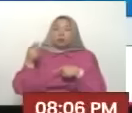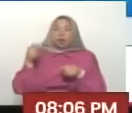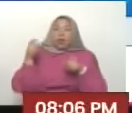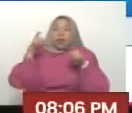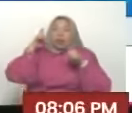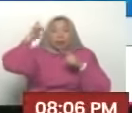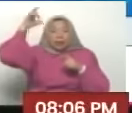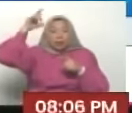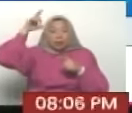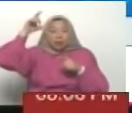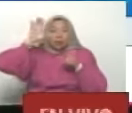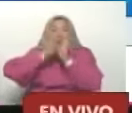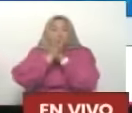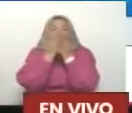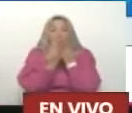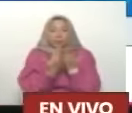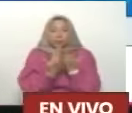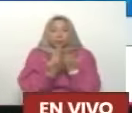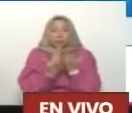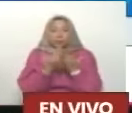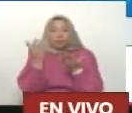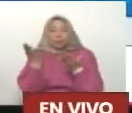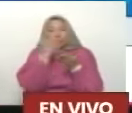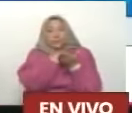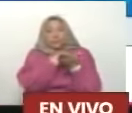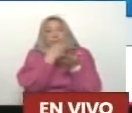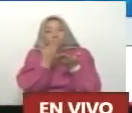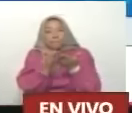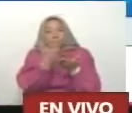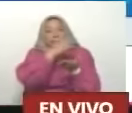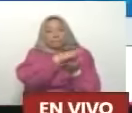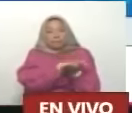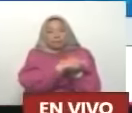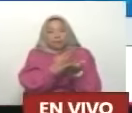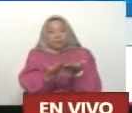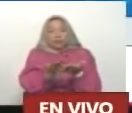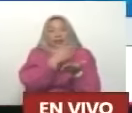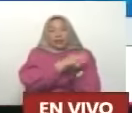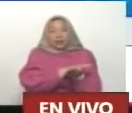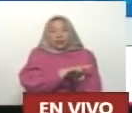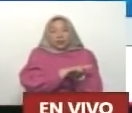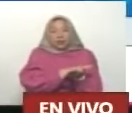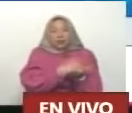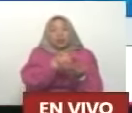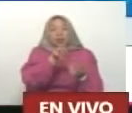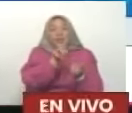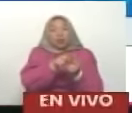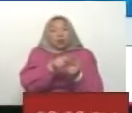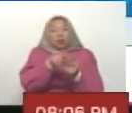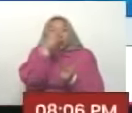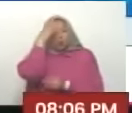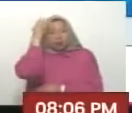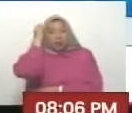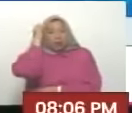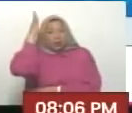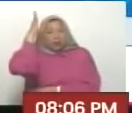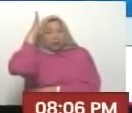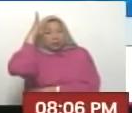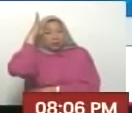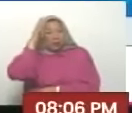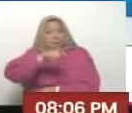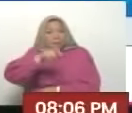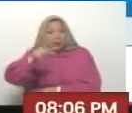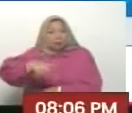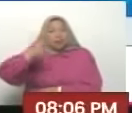libro aquí Y va pasando a las páginas Tenemos que ponernos creativos Para que conozcan el libro Aquí está